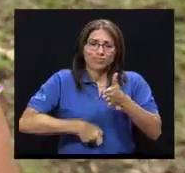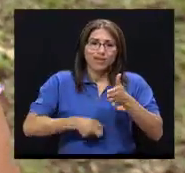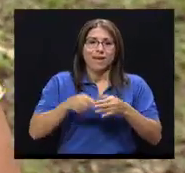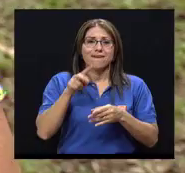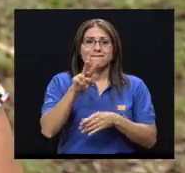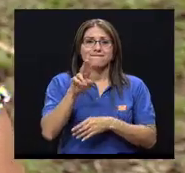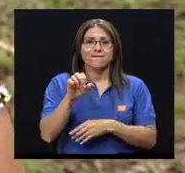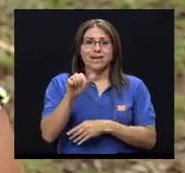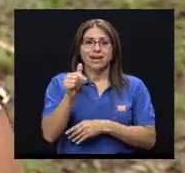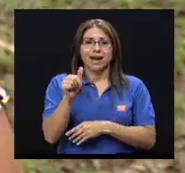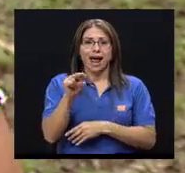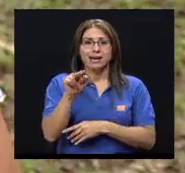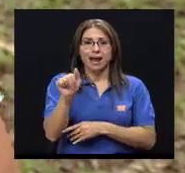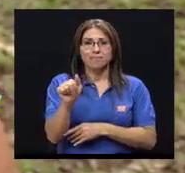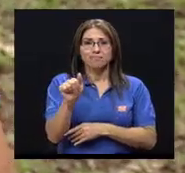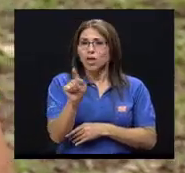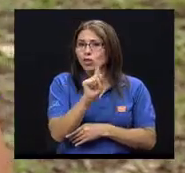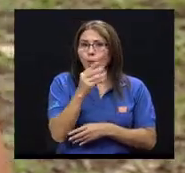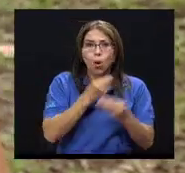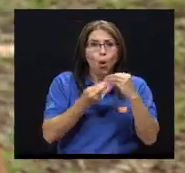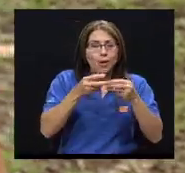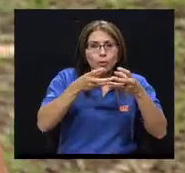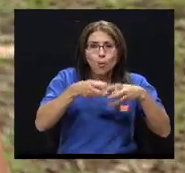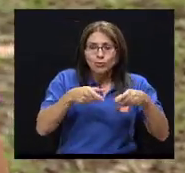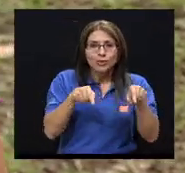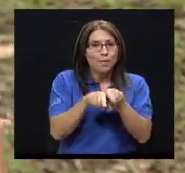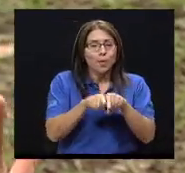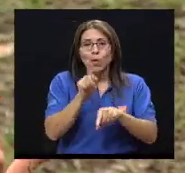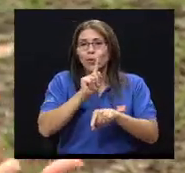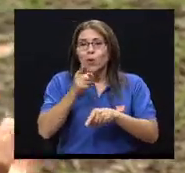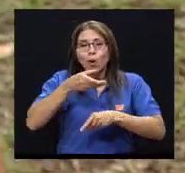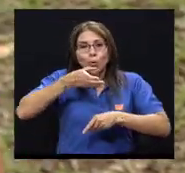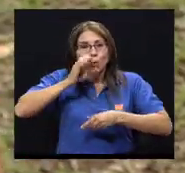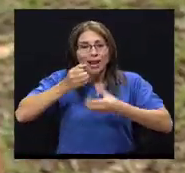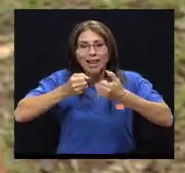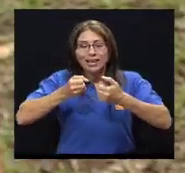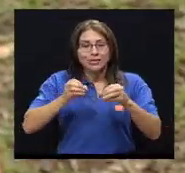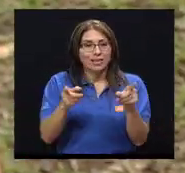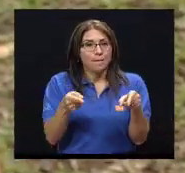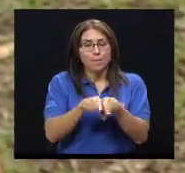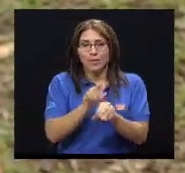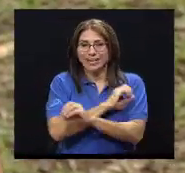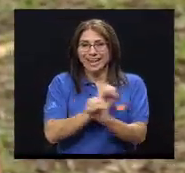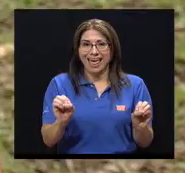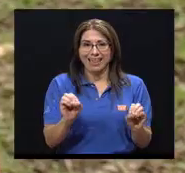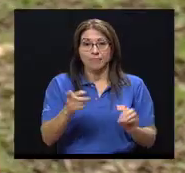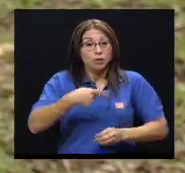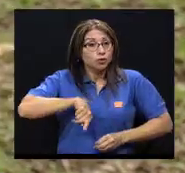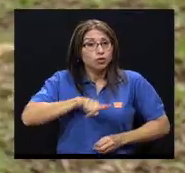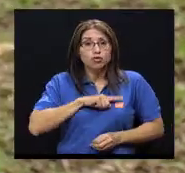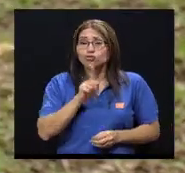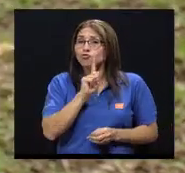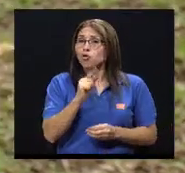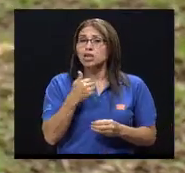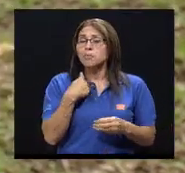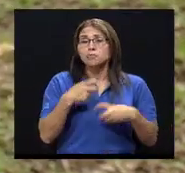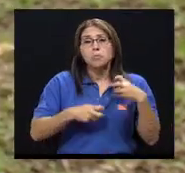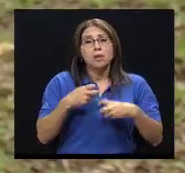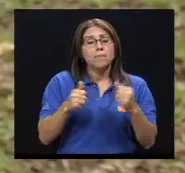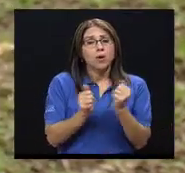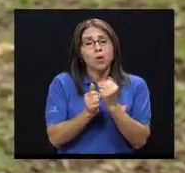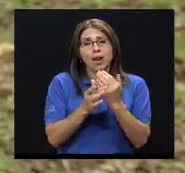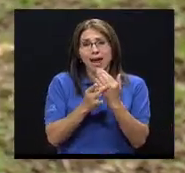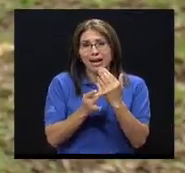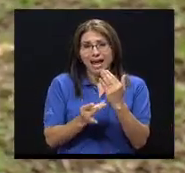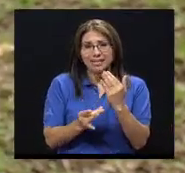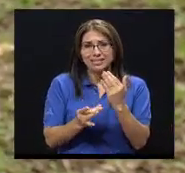eliminan absolutamente todo, incluso los lácteos y los huevos, no tenemos este conflicto con la grasa. Sí la seguimos consumiendo, pero